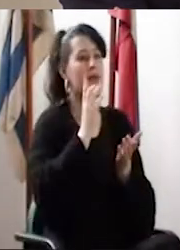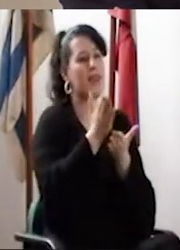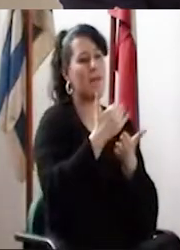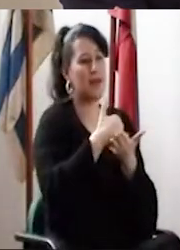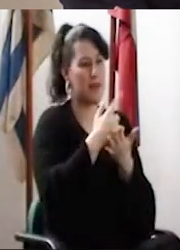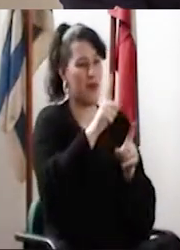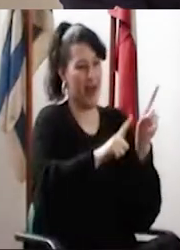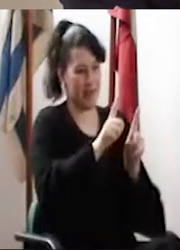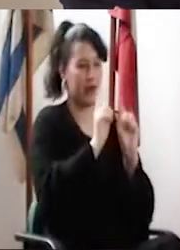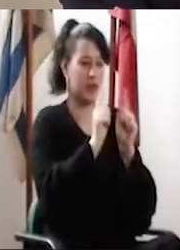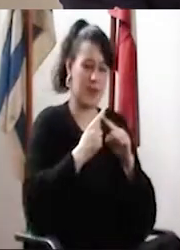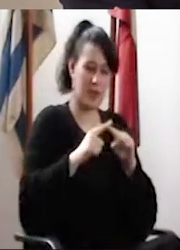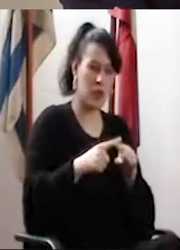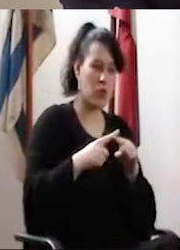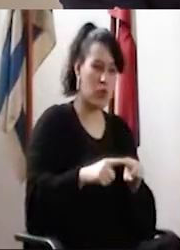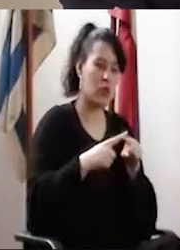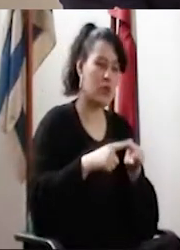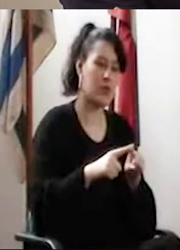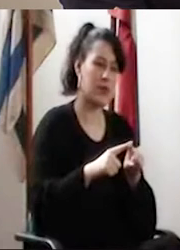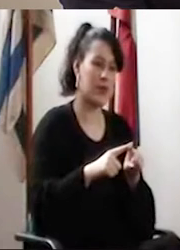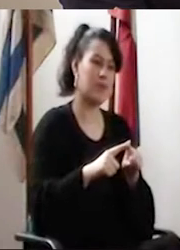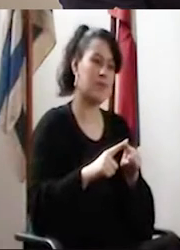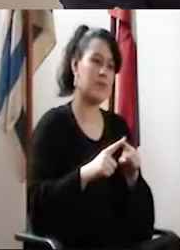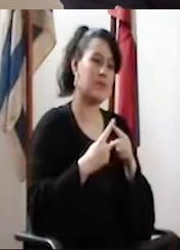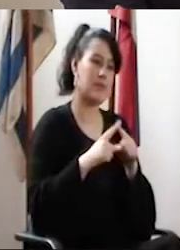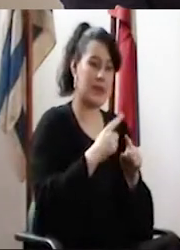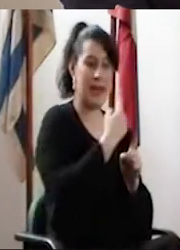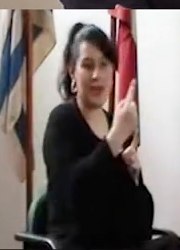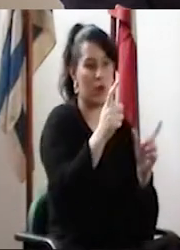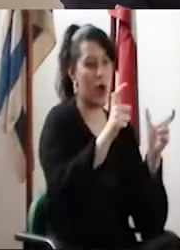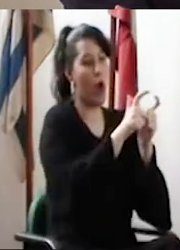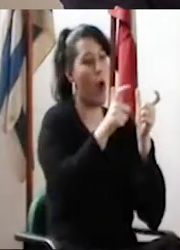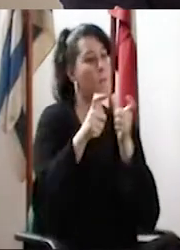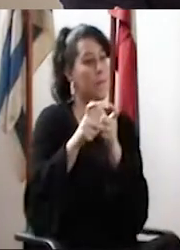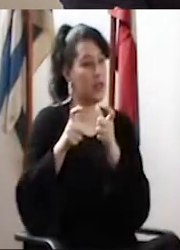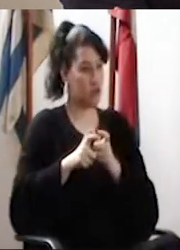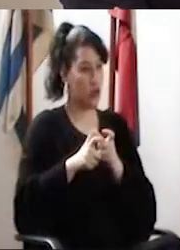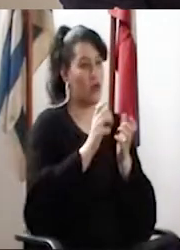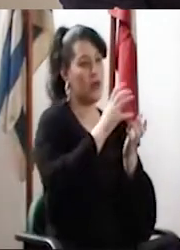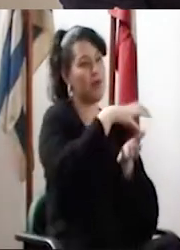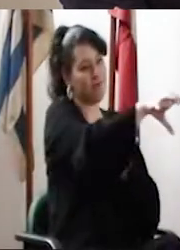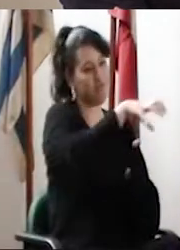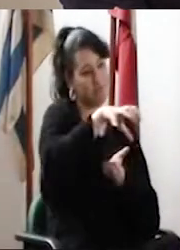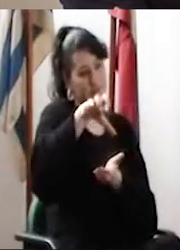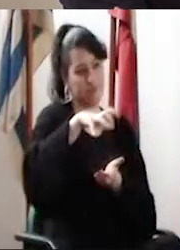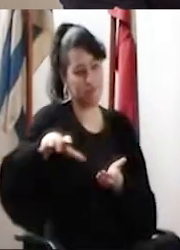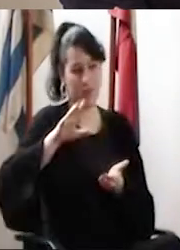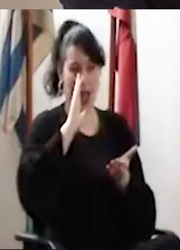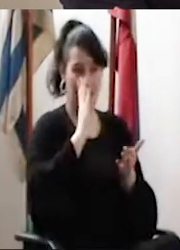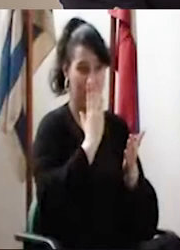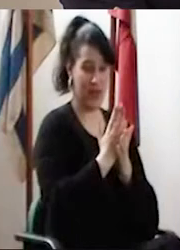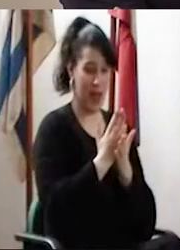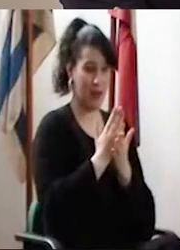departamentos académicos, calculo que también se discutió en cada una de las comisiones de cada uno de los departamentos.